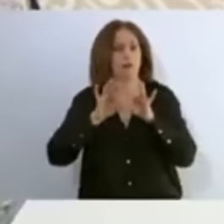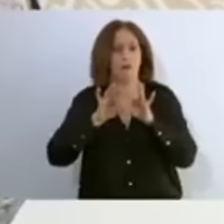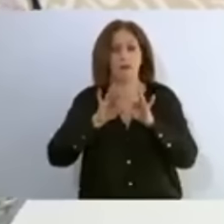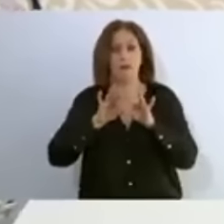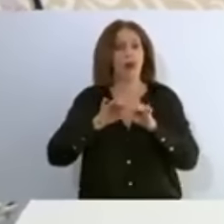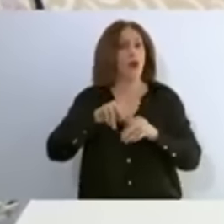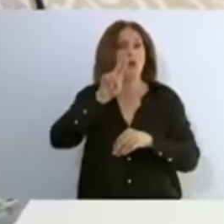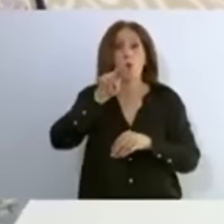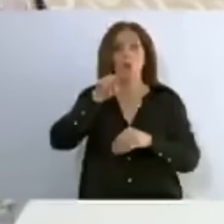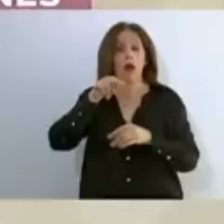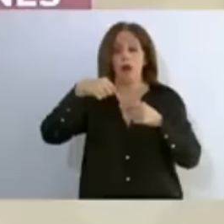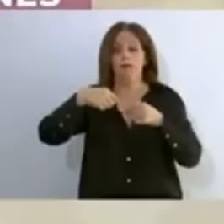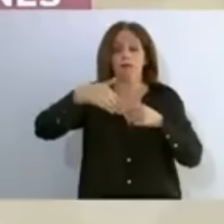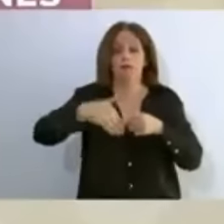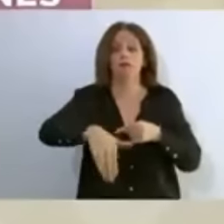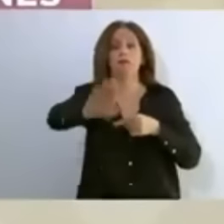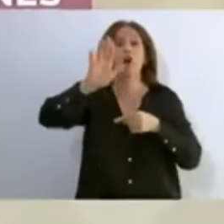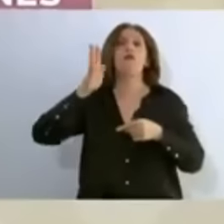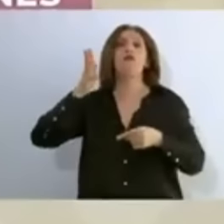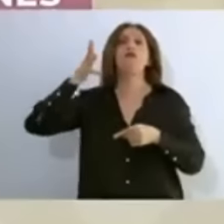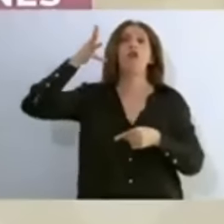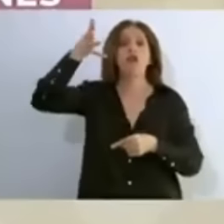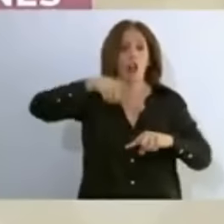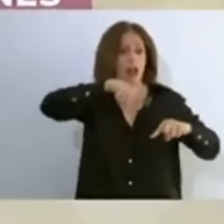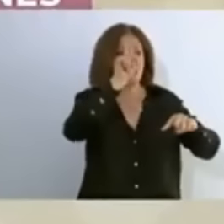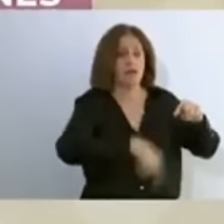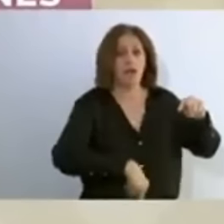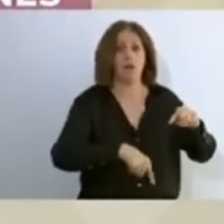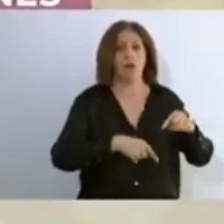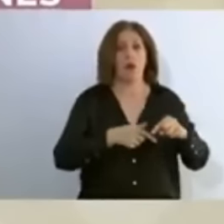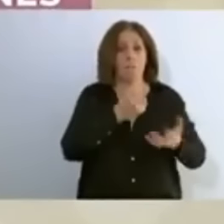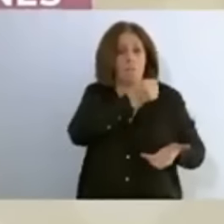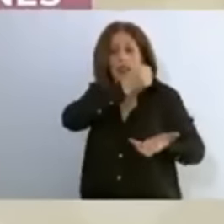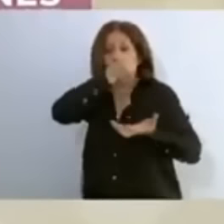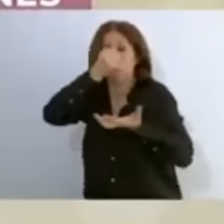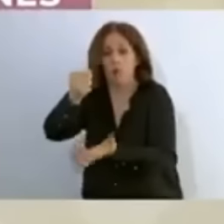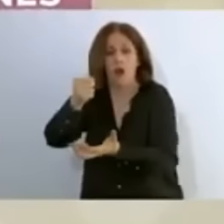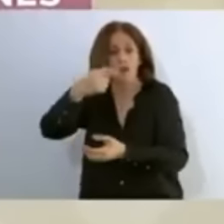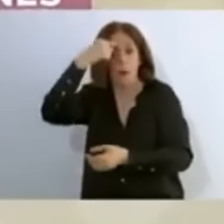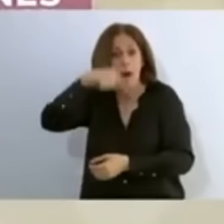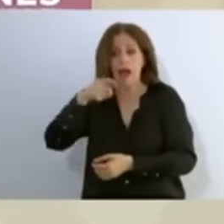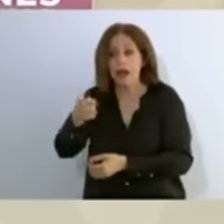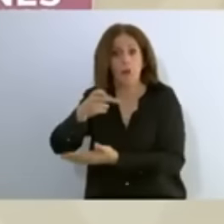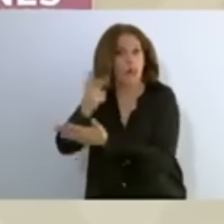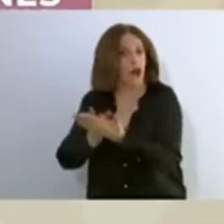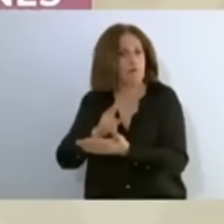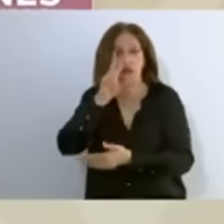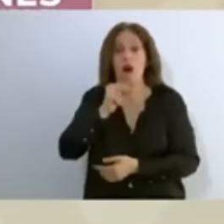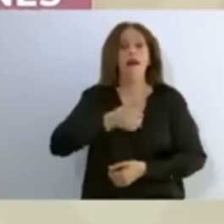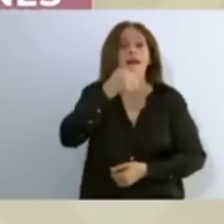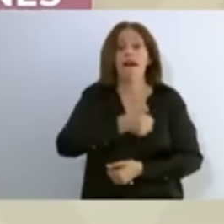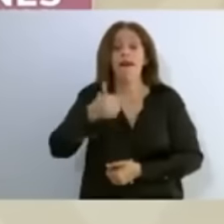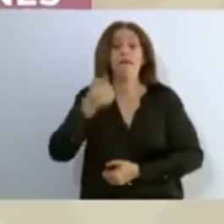los programas de bienestar tendrían menos presupuesto que en el año anterior es decir que cada año tendrá